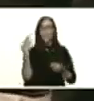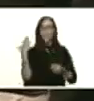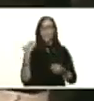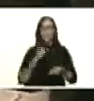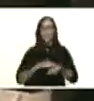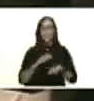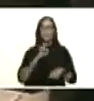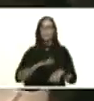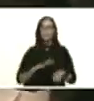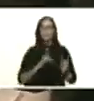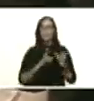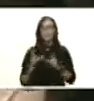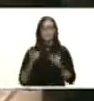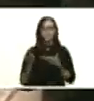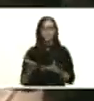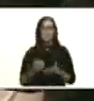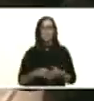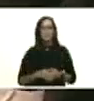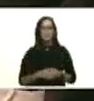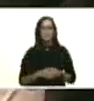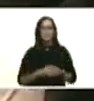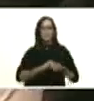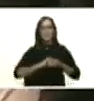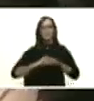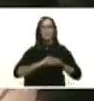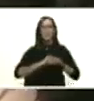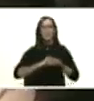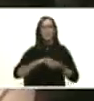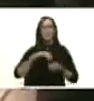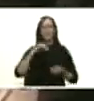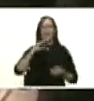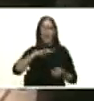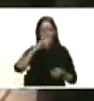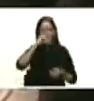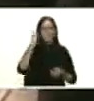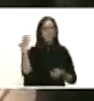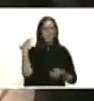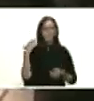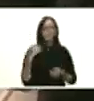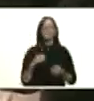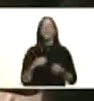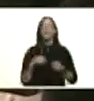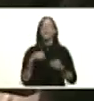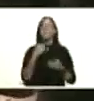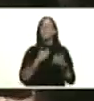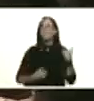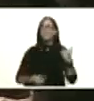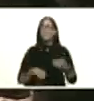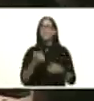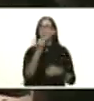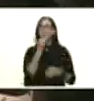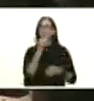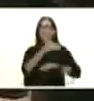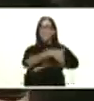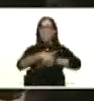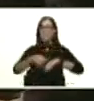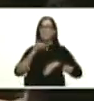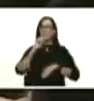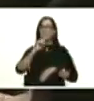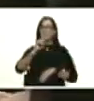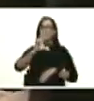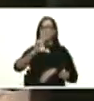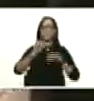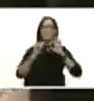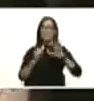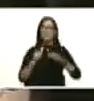preparados para eso Trujillo tuvo el año pasado presidente fallas de borde 136 fallas de borde